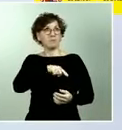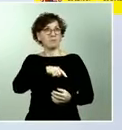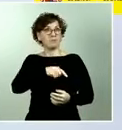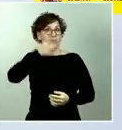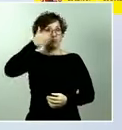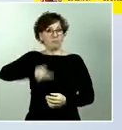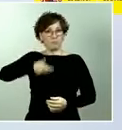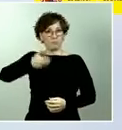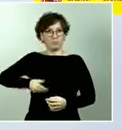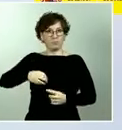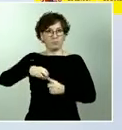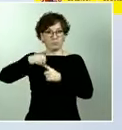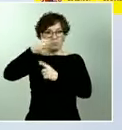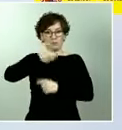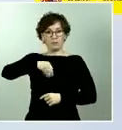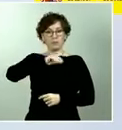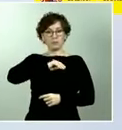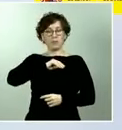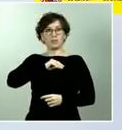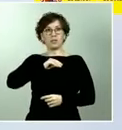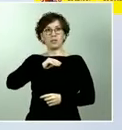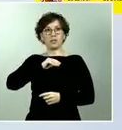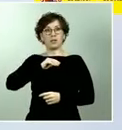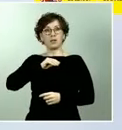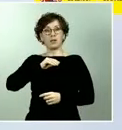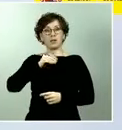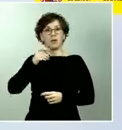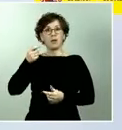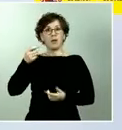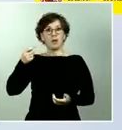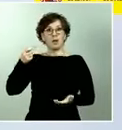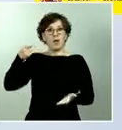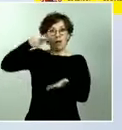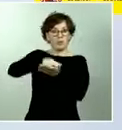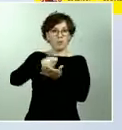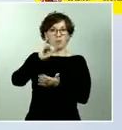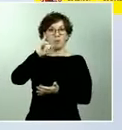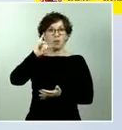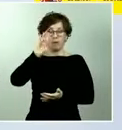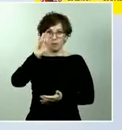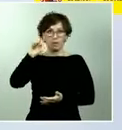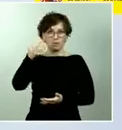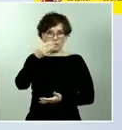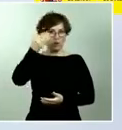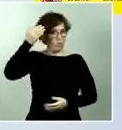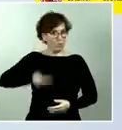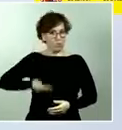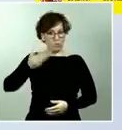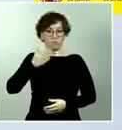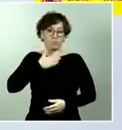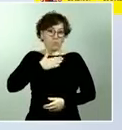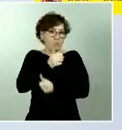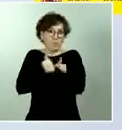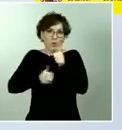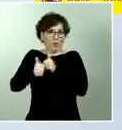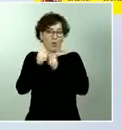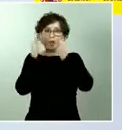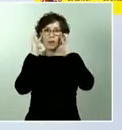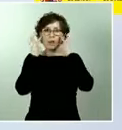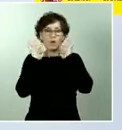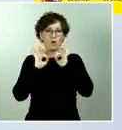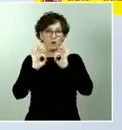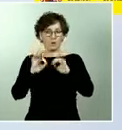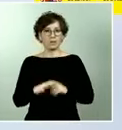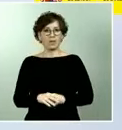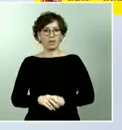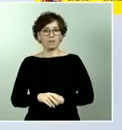muy muy importante y por lo tanto para nosotros es una de las prioridades obviamente el relanzamiento de la actividad pues tiene que ver con